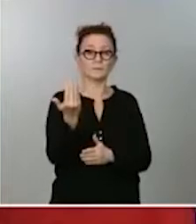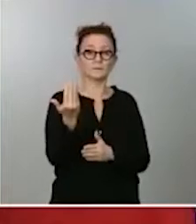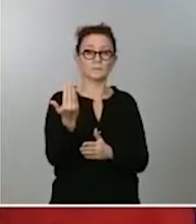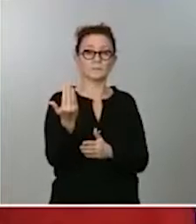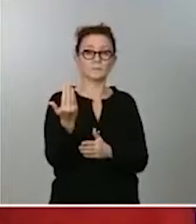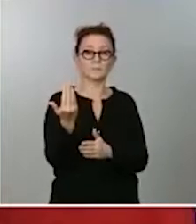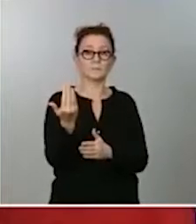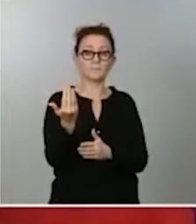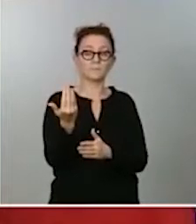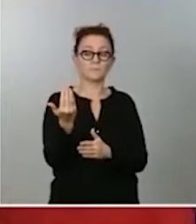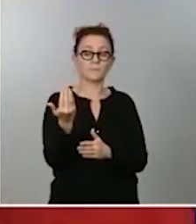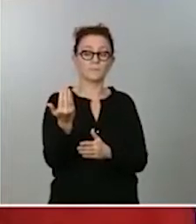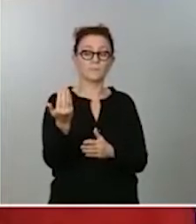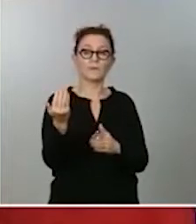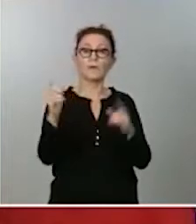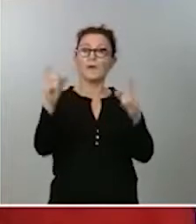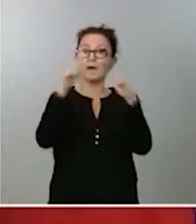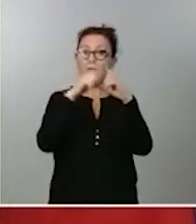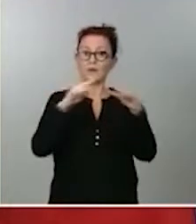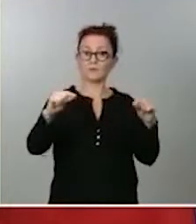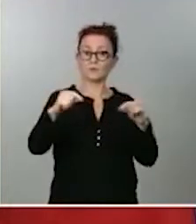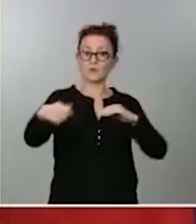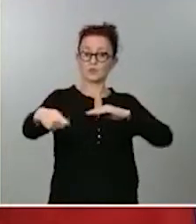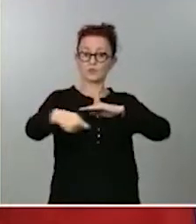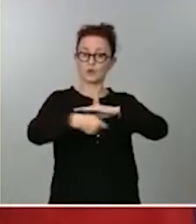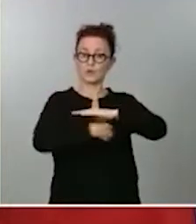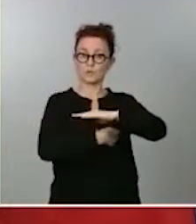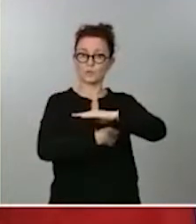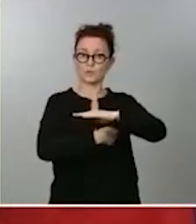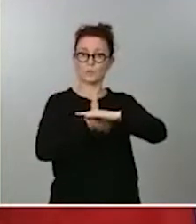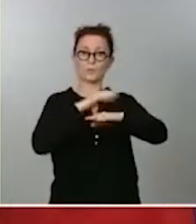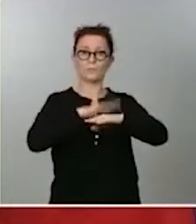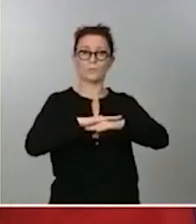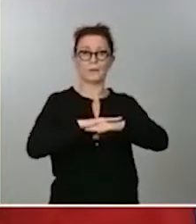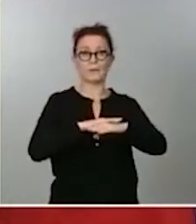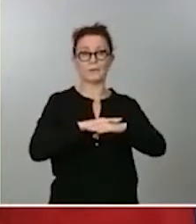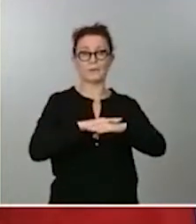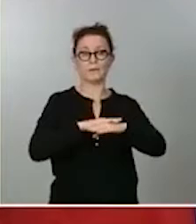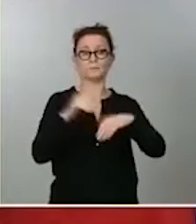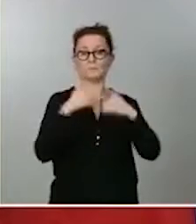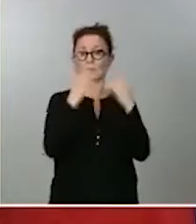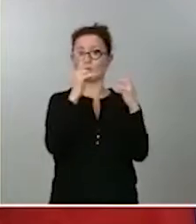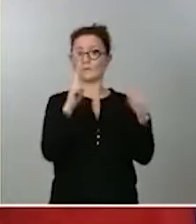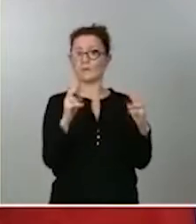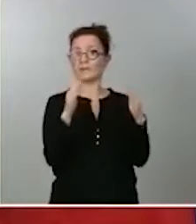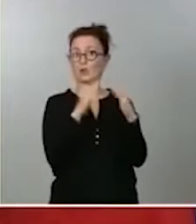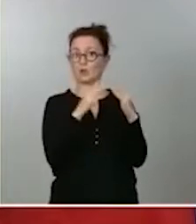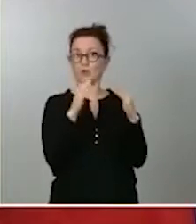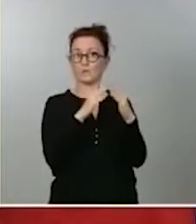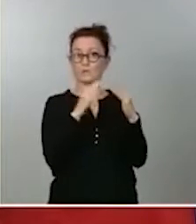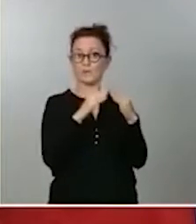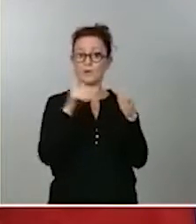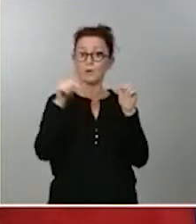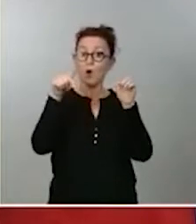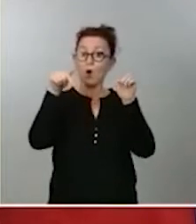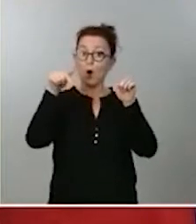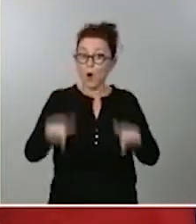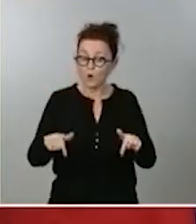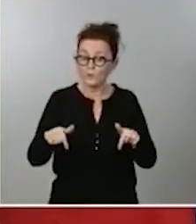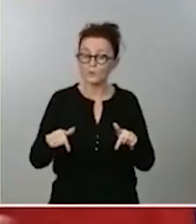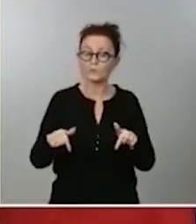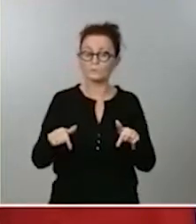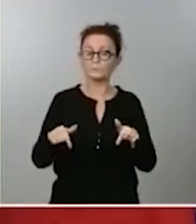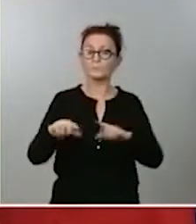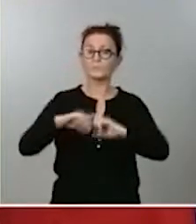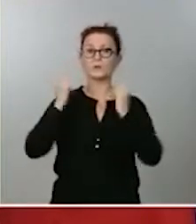del Principado de Asturias para producir un confinamiento domiciliario hoy, en el día de hoy, se está produciendo una reunión